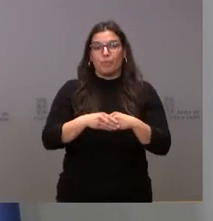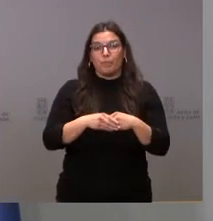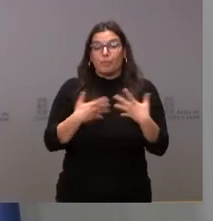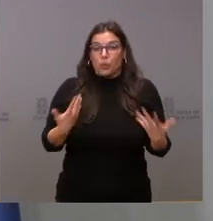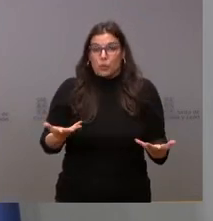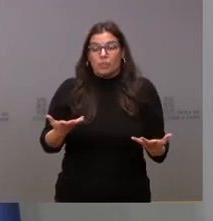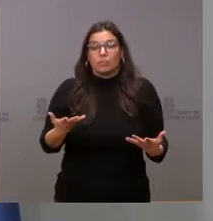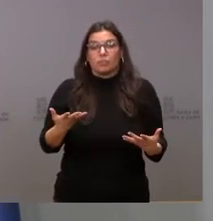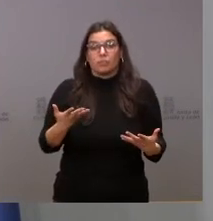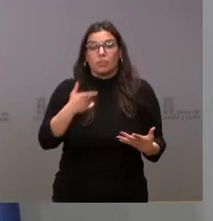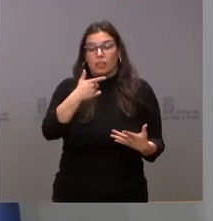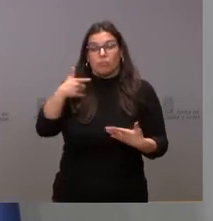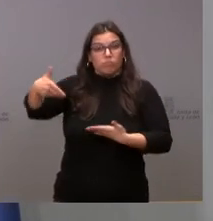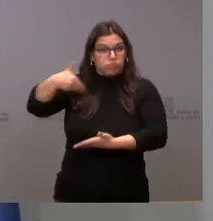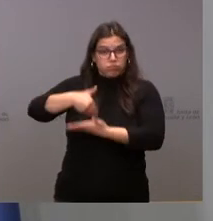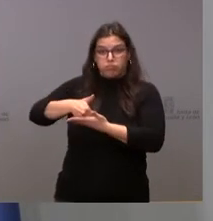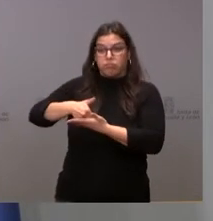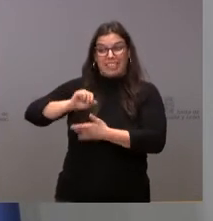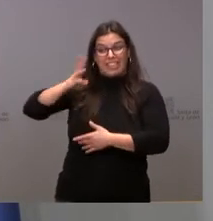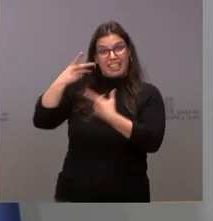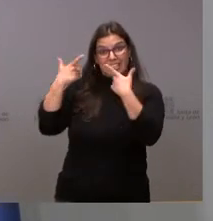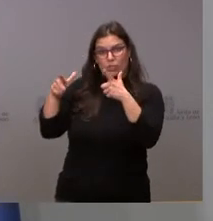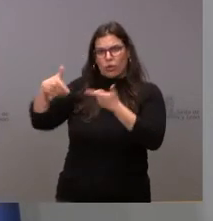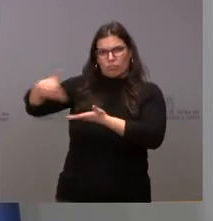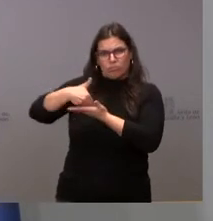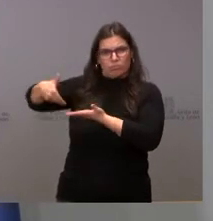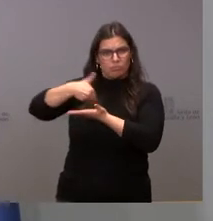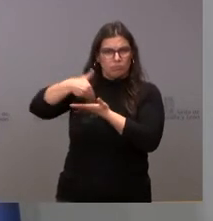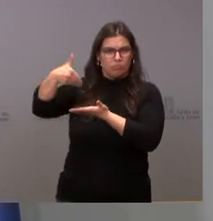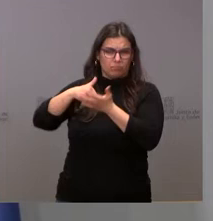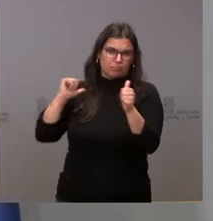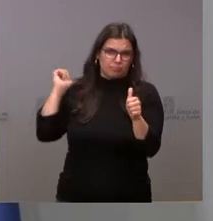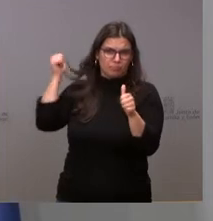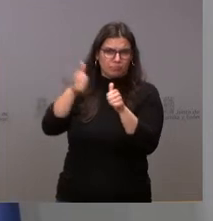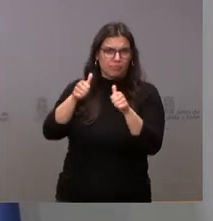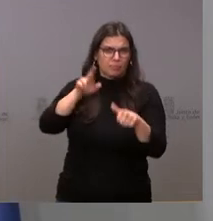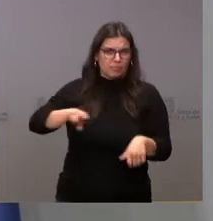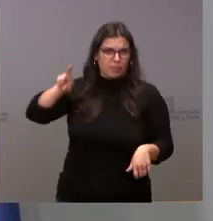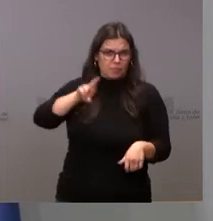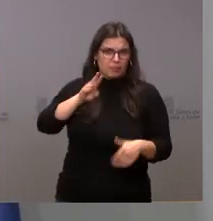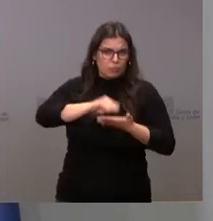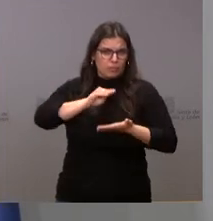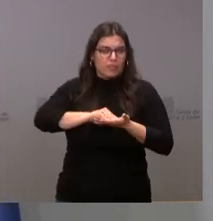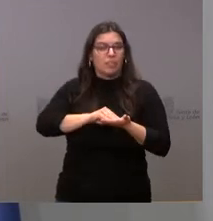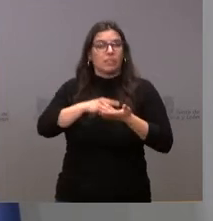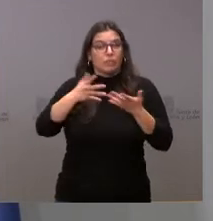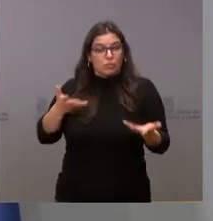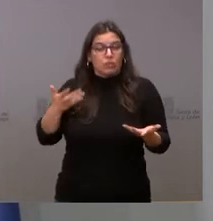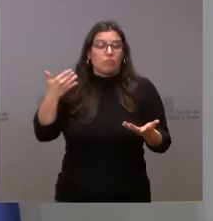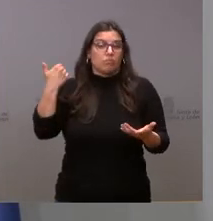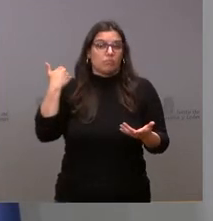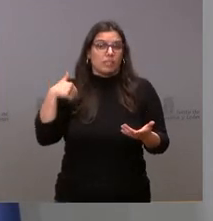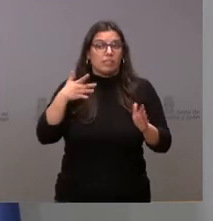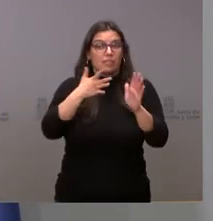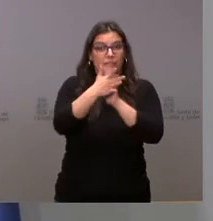por tanto, esta es una demanda que el tercer sector nos venía manifestando reiteradamente. Y, con ello, lo que estamos dando